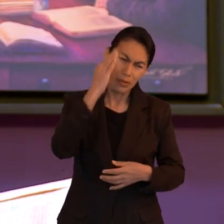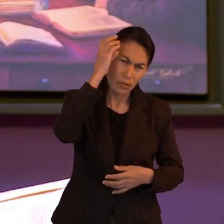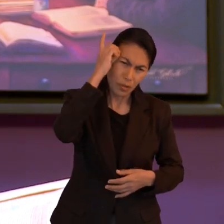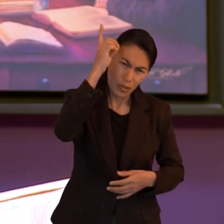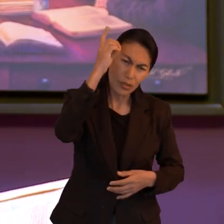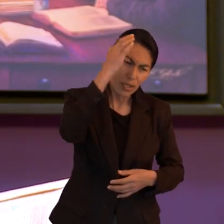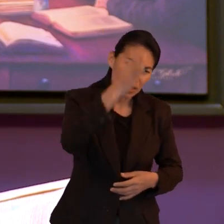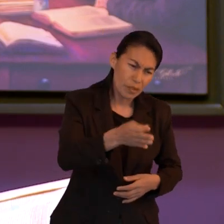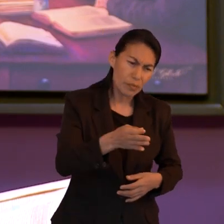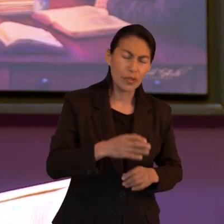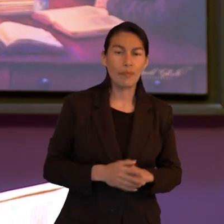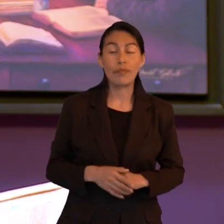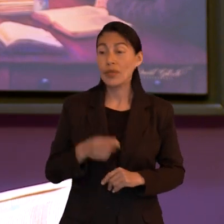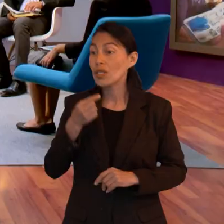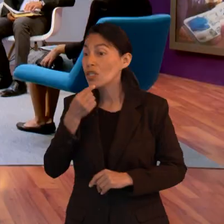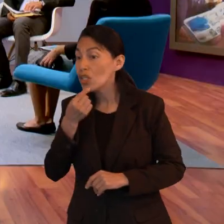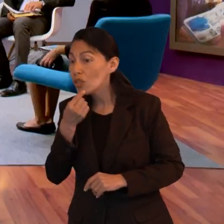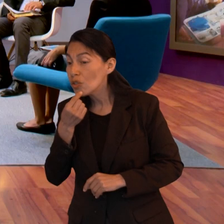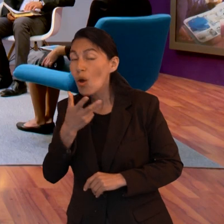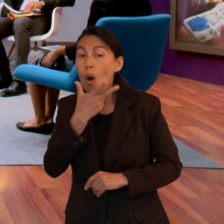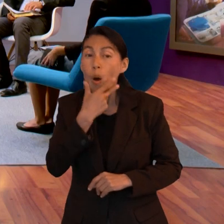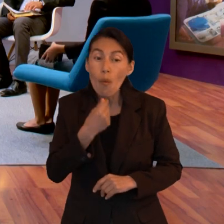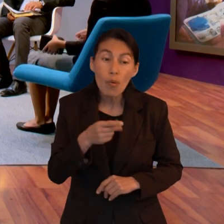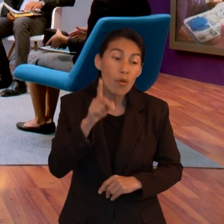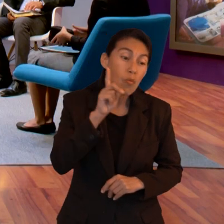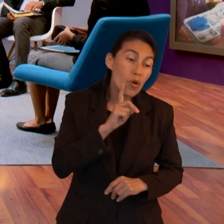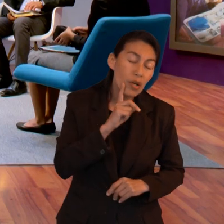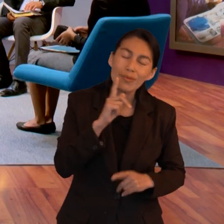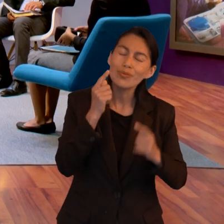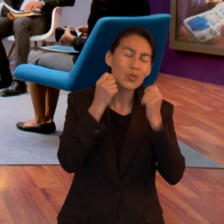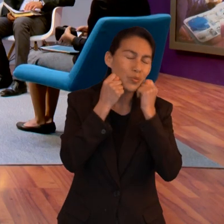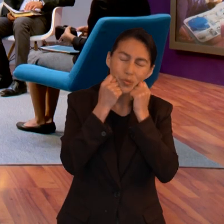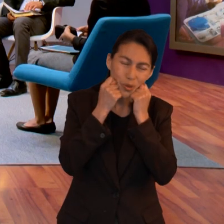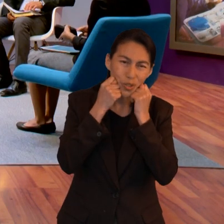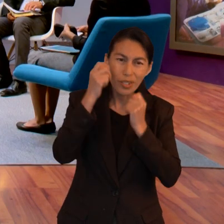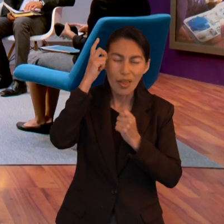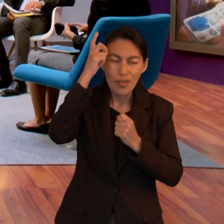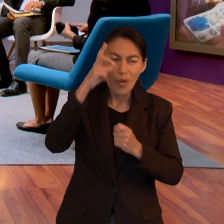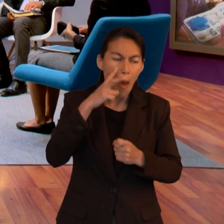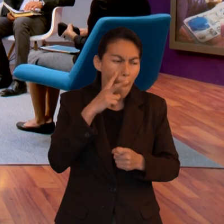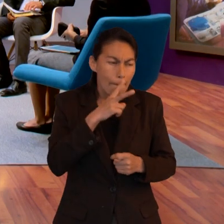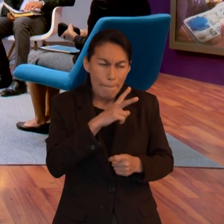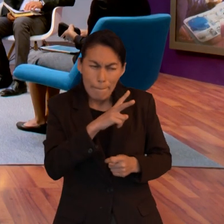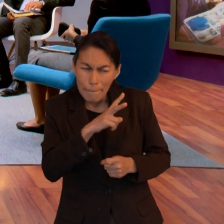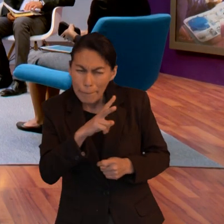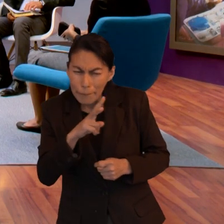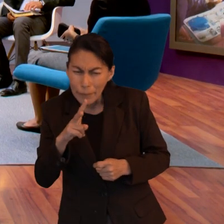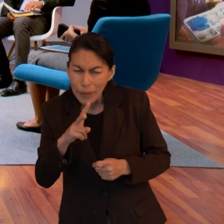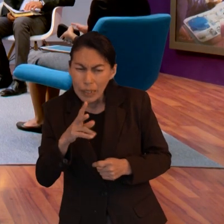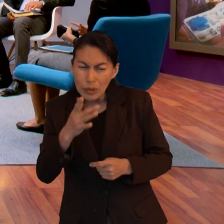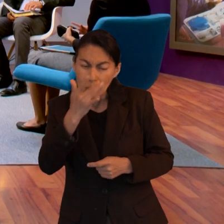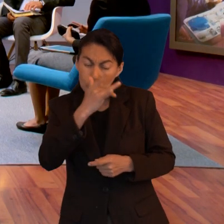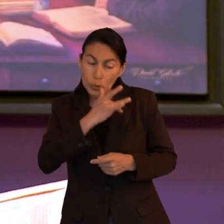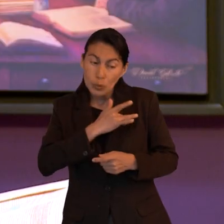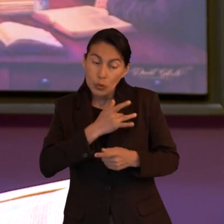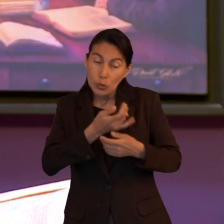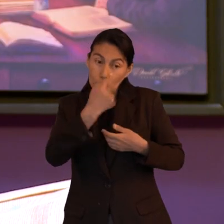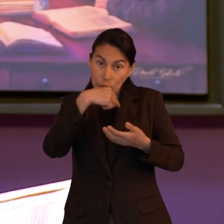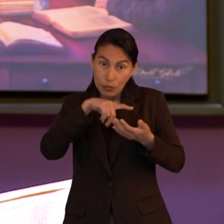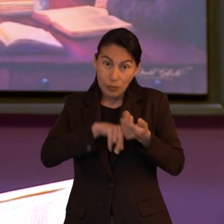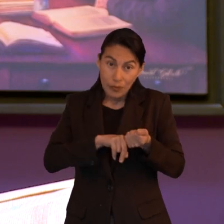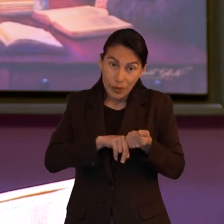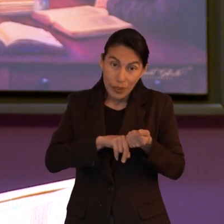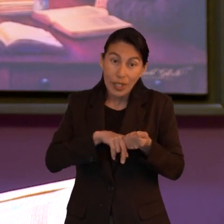personajes tenían algo en común no importa si eran hombres o mujeres niños adultos pero tenían algo que les unía